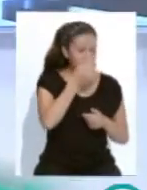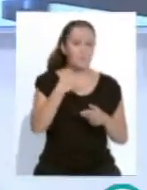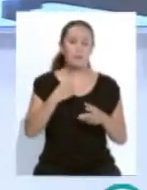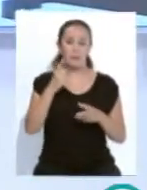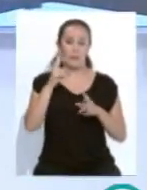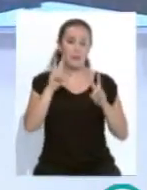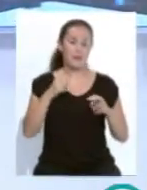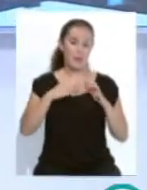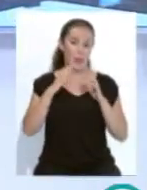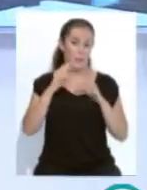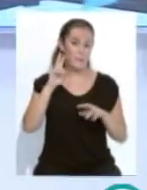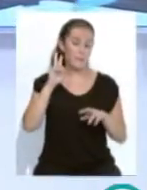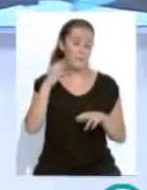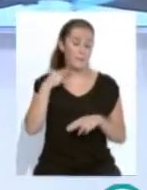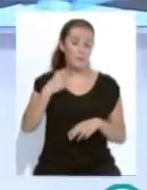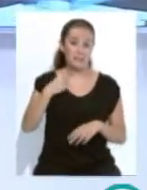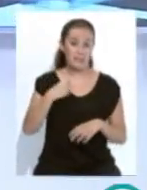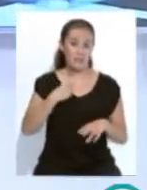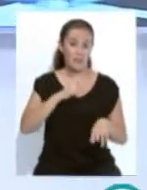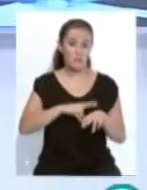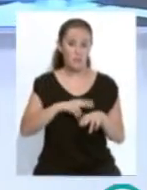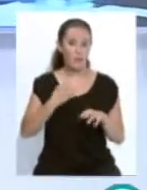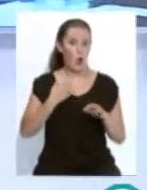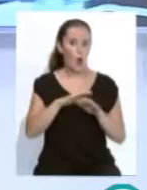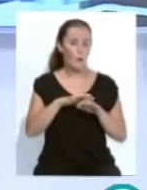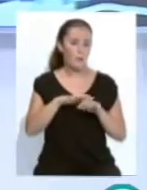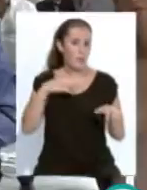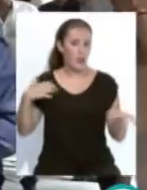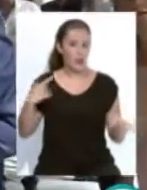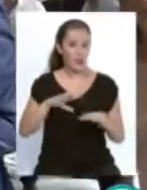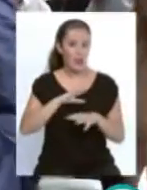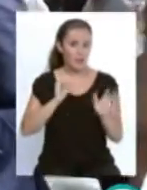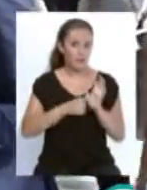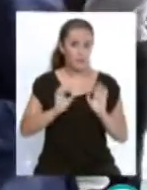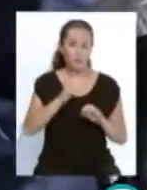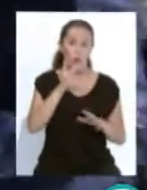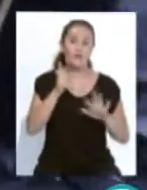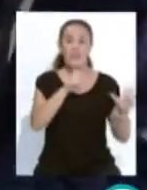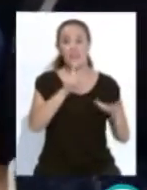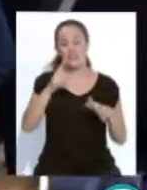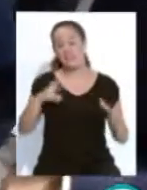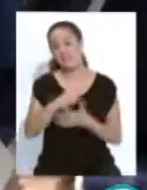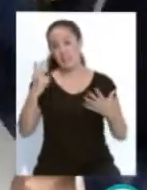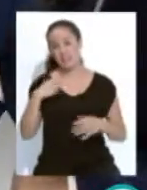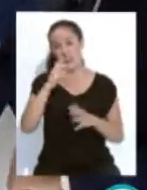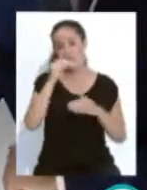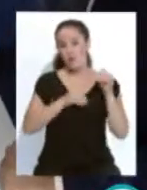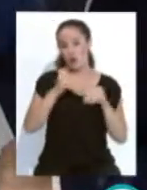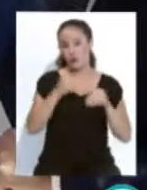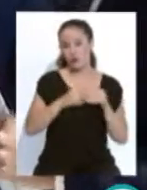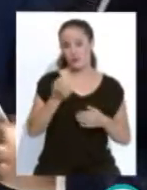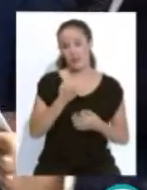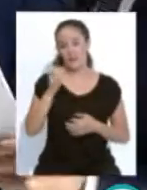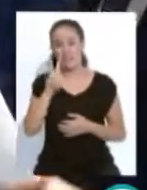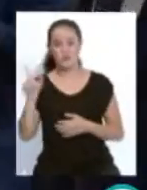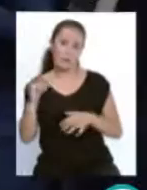presidenta de la Diputación con mayoría absoluta al obtener 17 votos a favor de los 31 que componen la